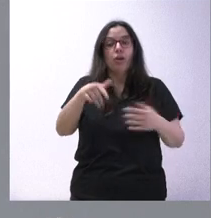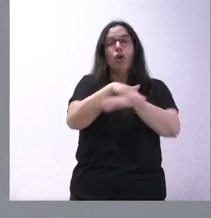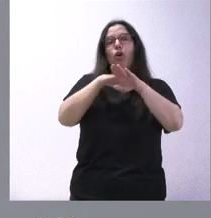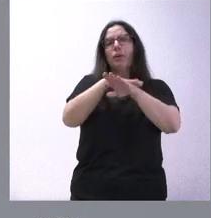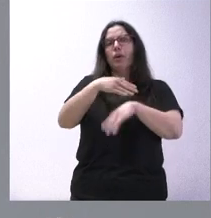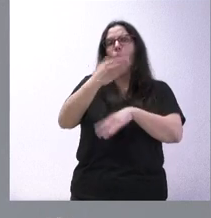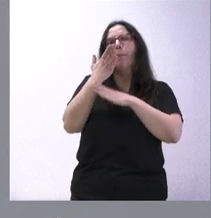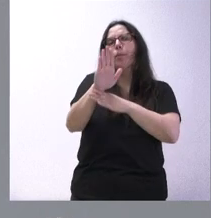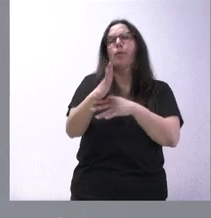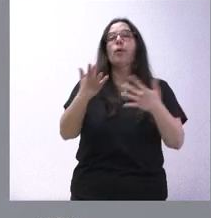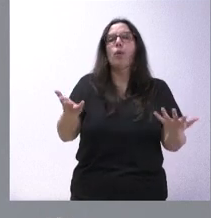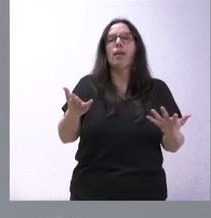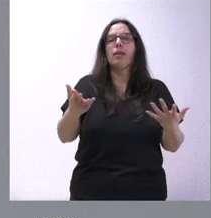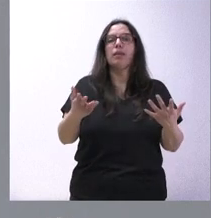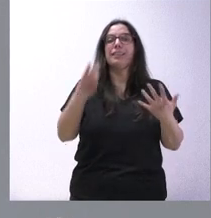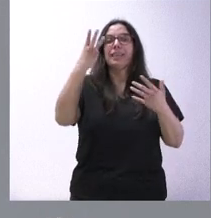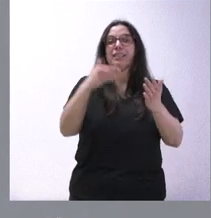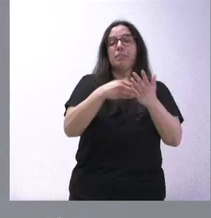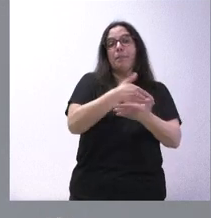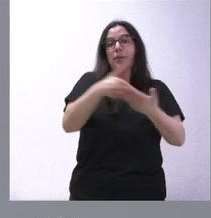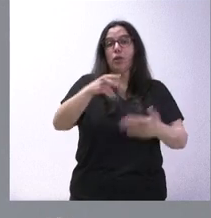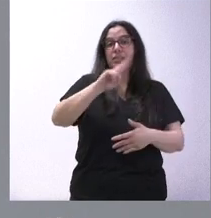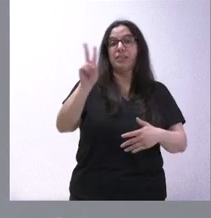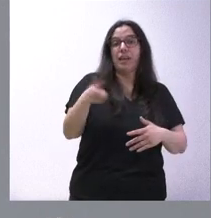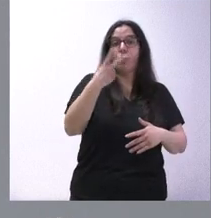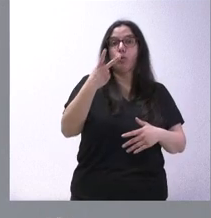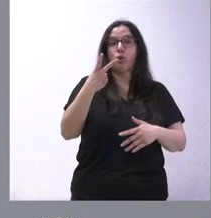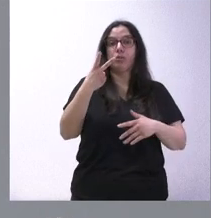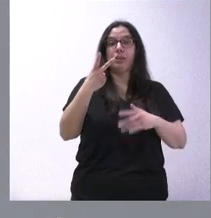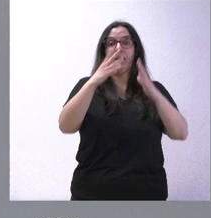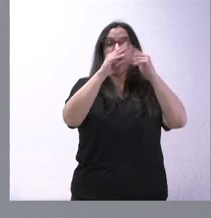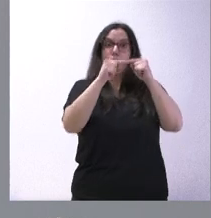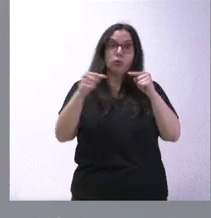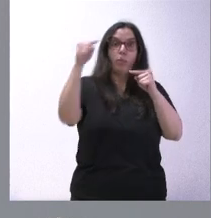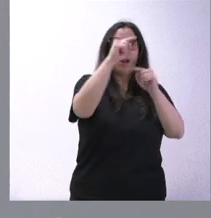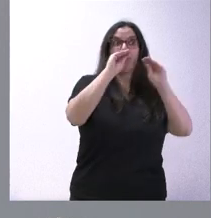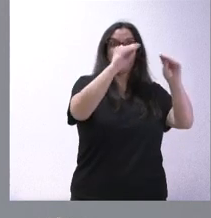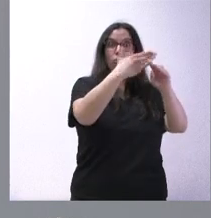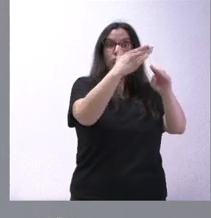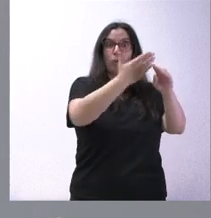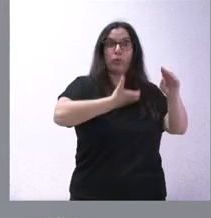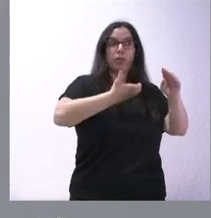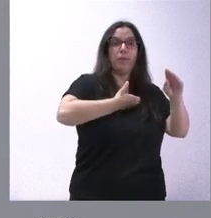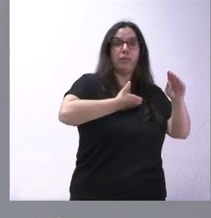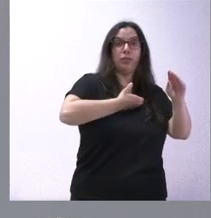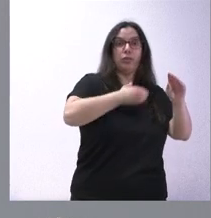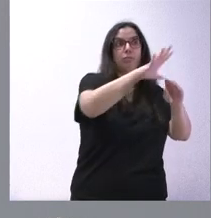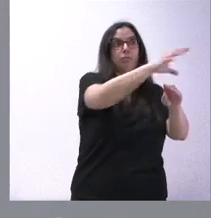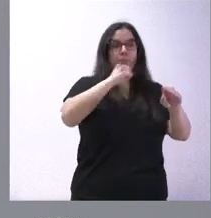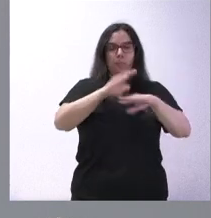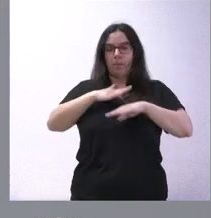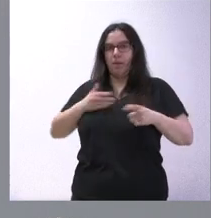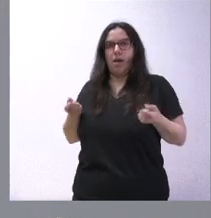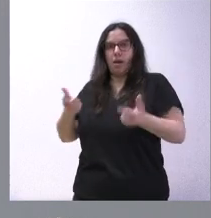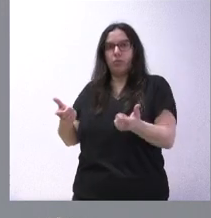planteando quitar 3.000 millones de euros de superávit de los ayuntamientos para quedárselo en el Gobierno para sus gastos